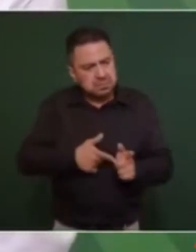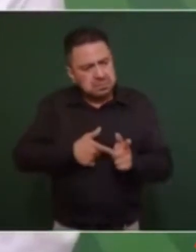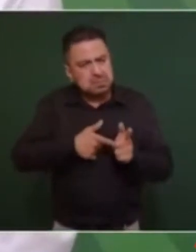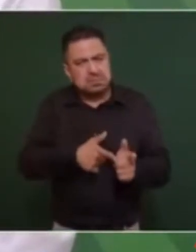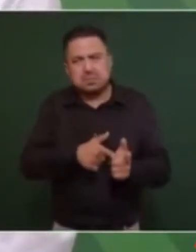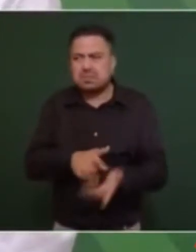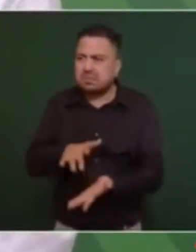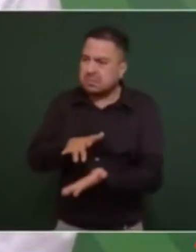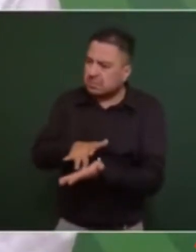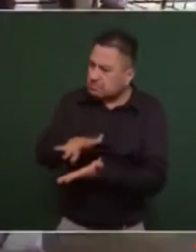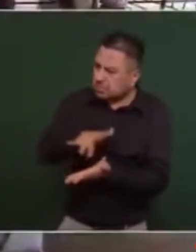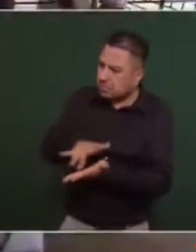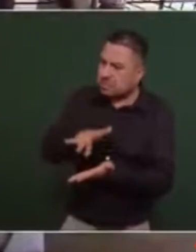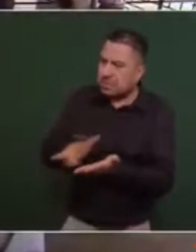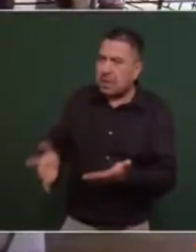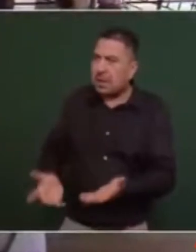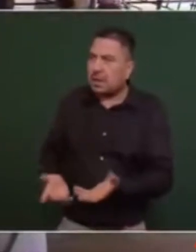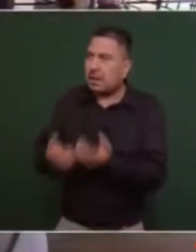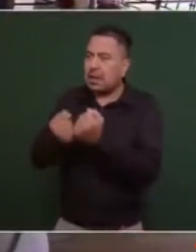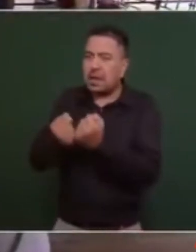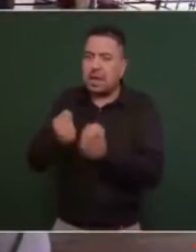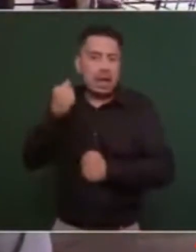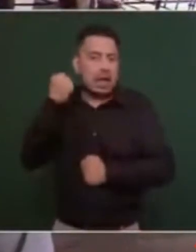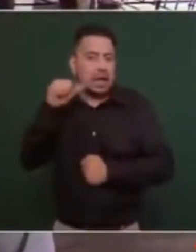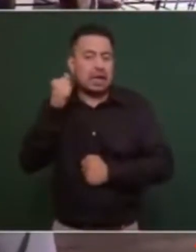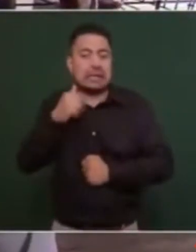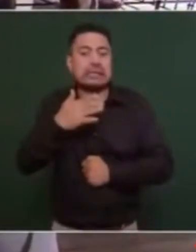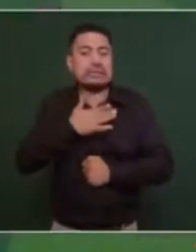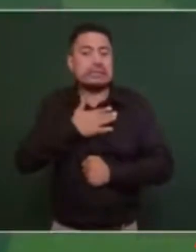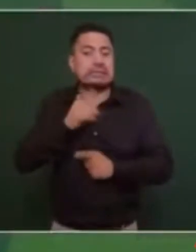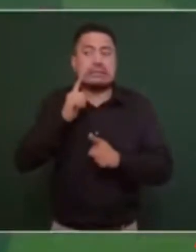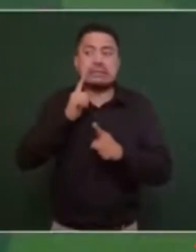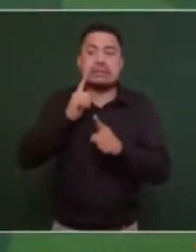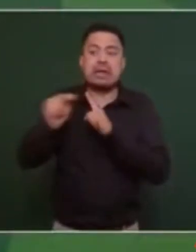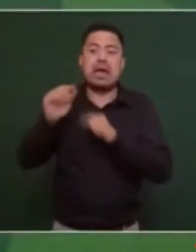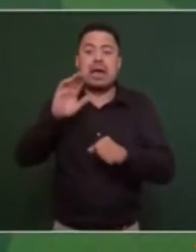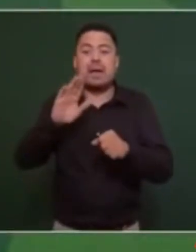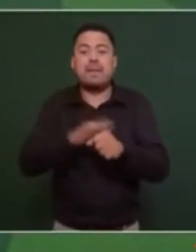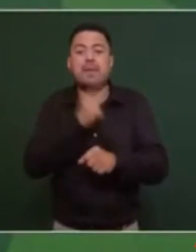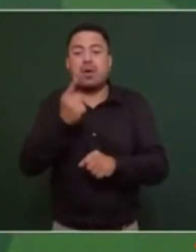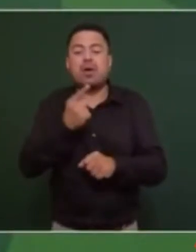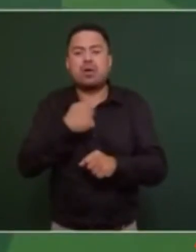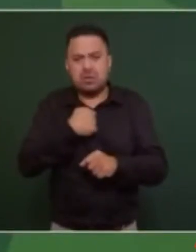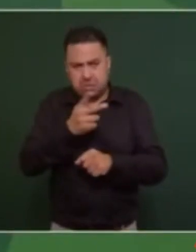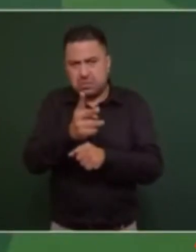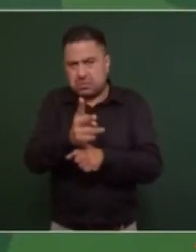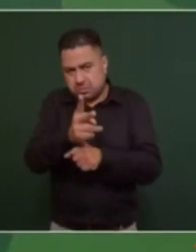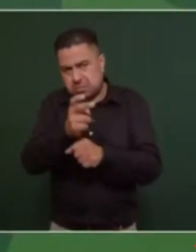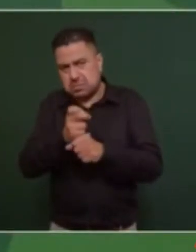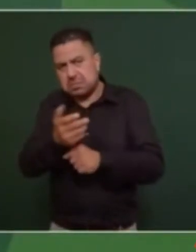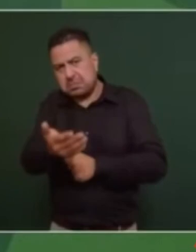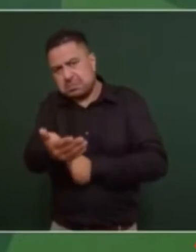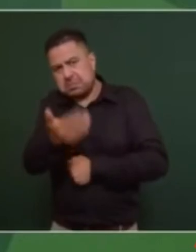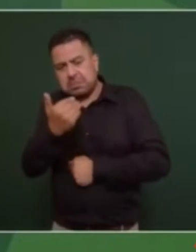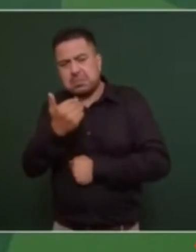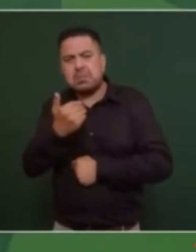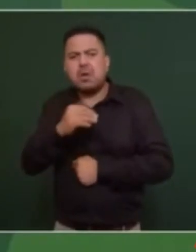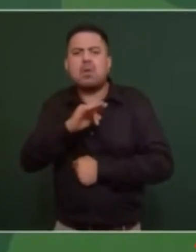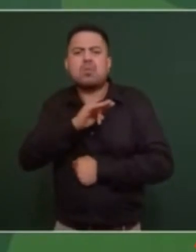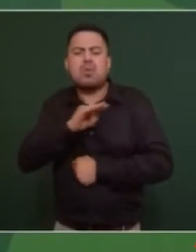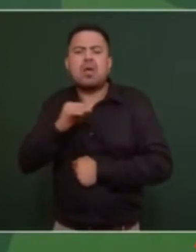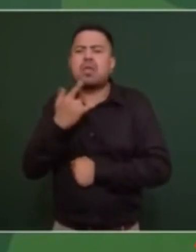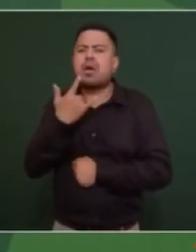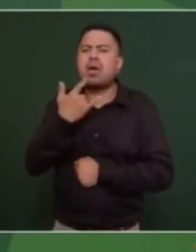la recuperación de Acapulco y ya nos vamos porque vamos a les invitamos al acto a la